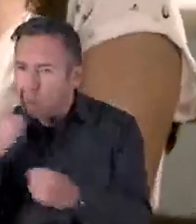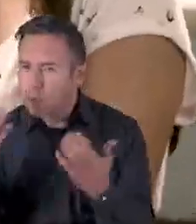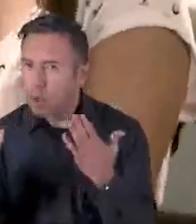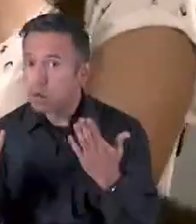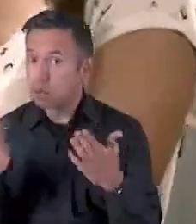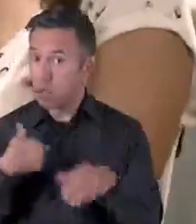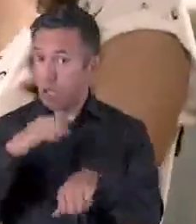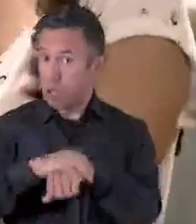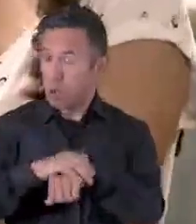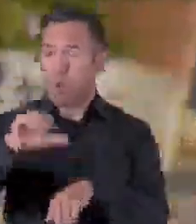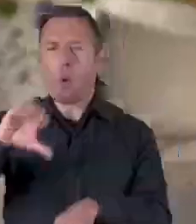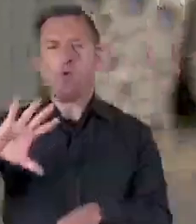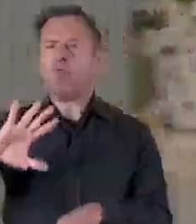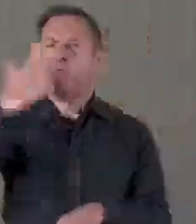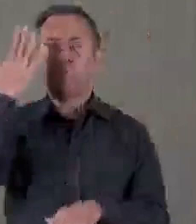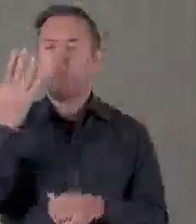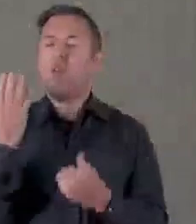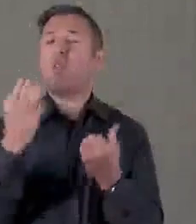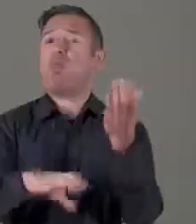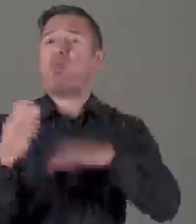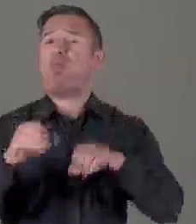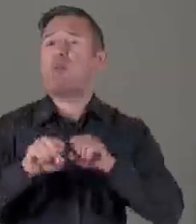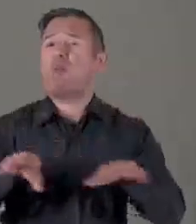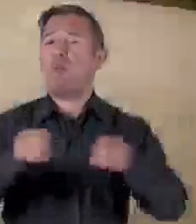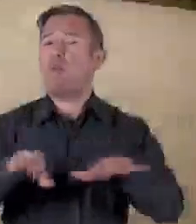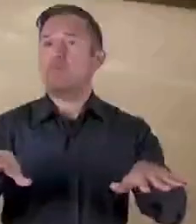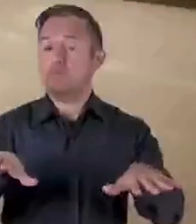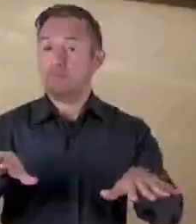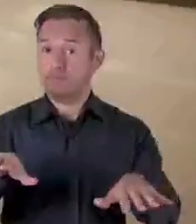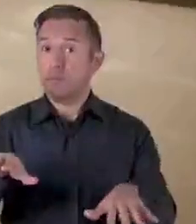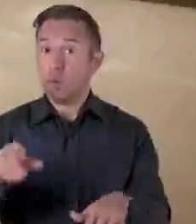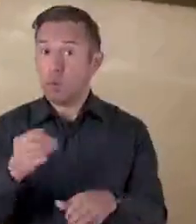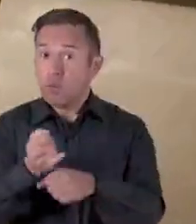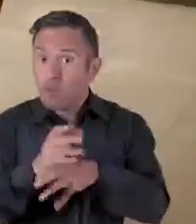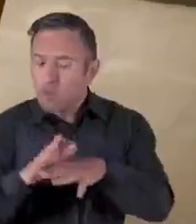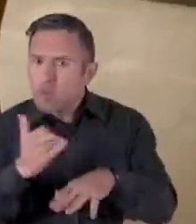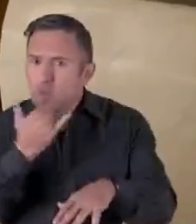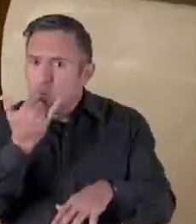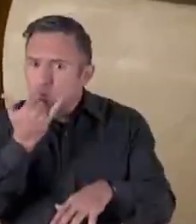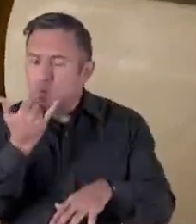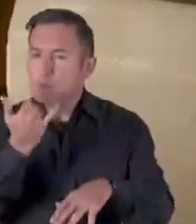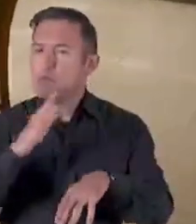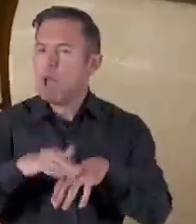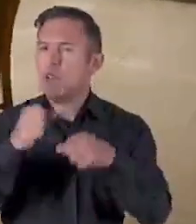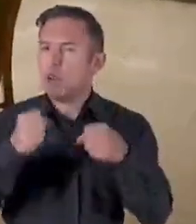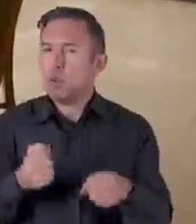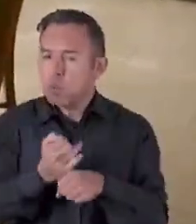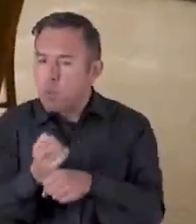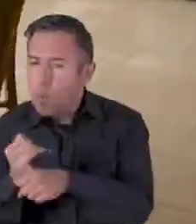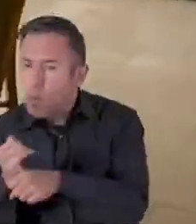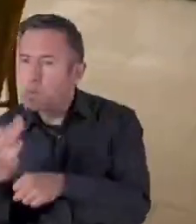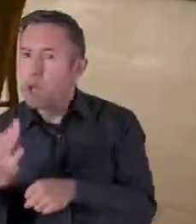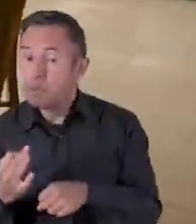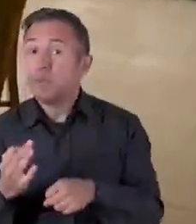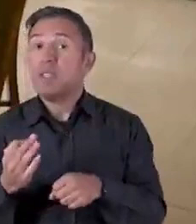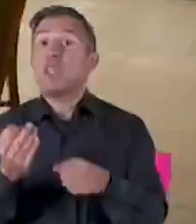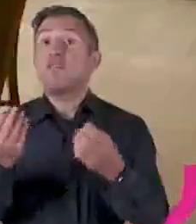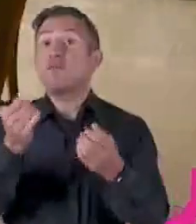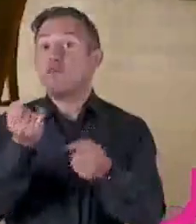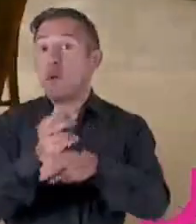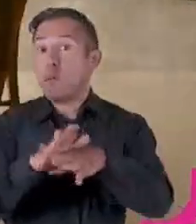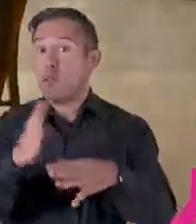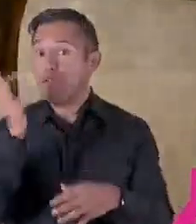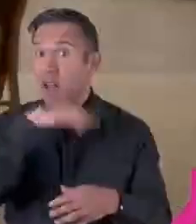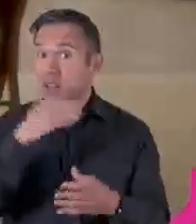y comparo fuentes no como mi compadre que siempre publica cosas sin checar verifica y participa de manera informada contra la